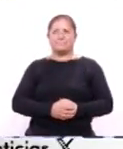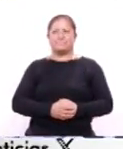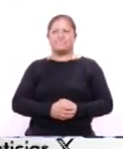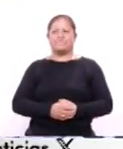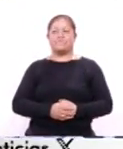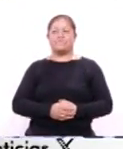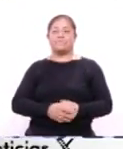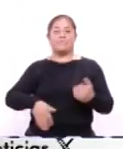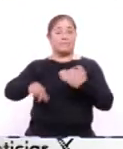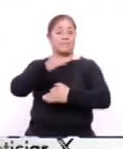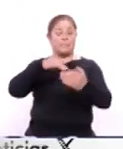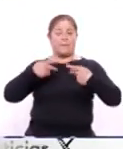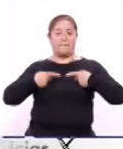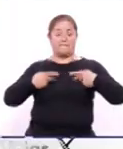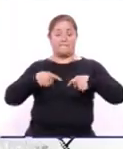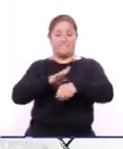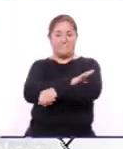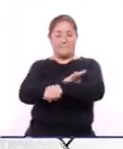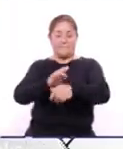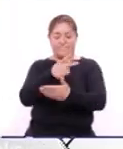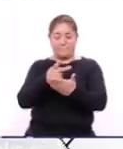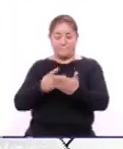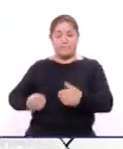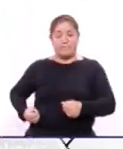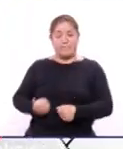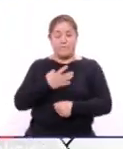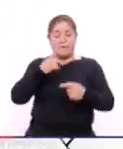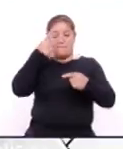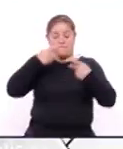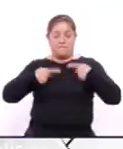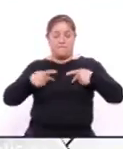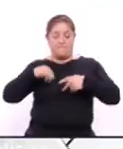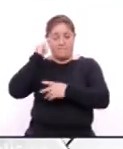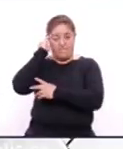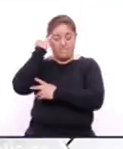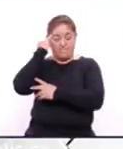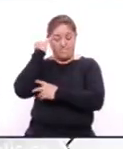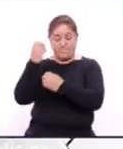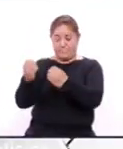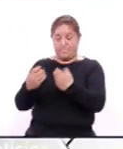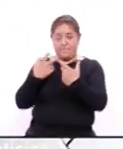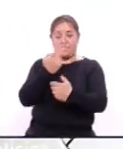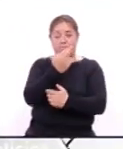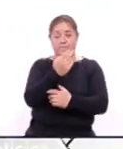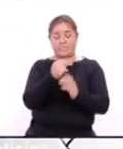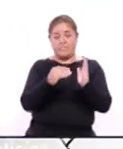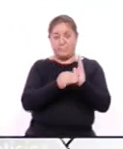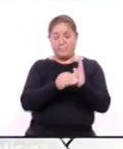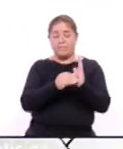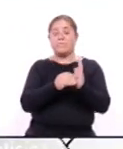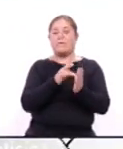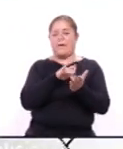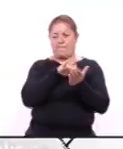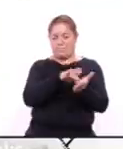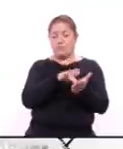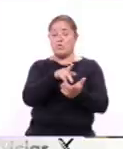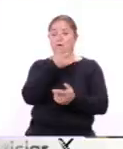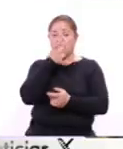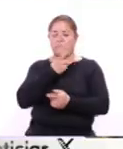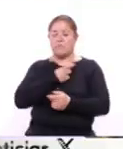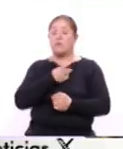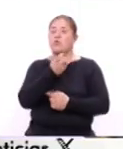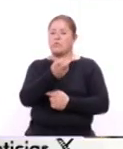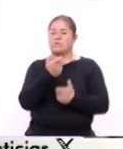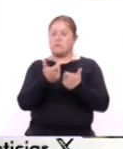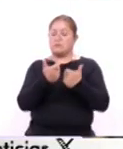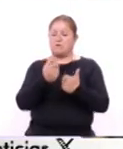Las y los beneficiarios del programa Bienestar para Personas Indígenas, que recibieron un apoyo de 25 mil pesos, mencionaron que ocuparán